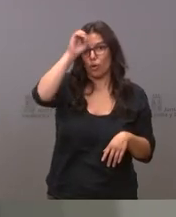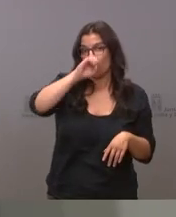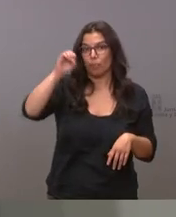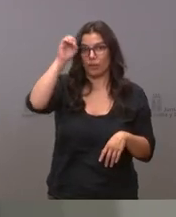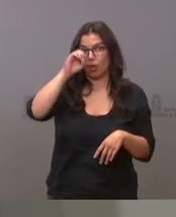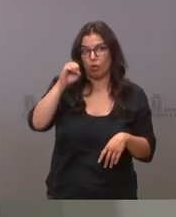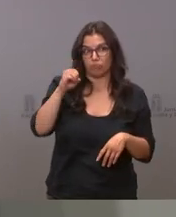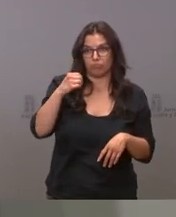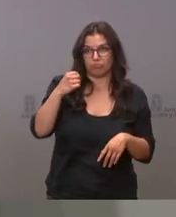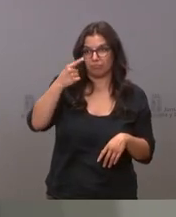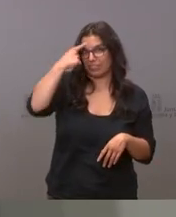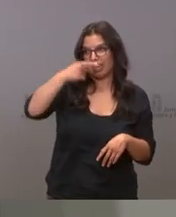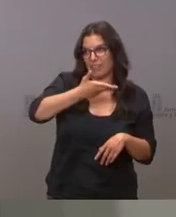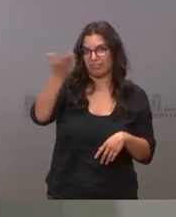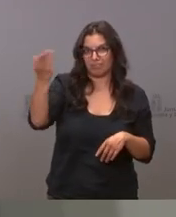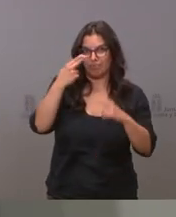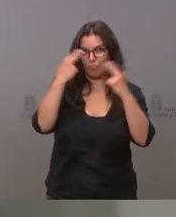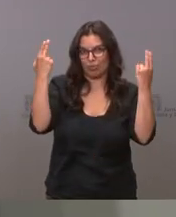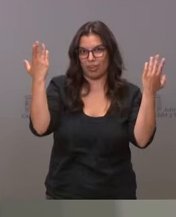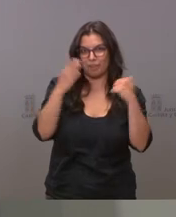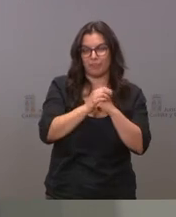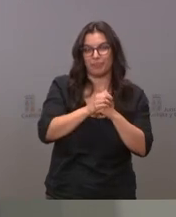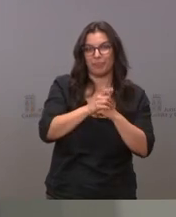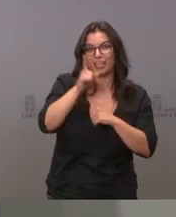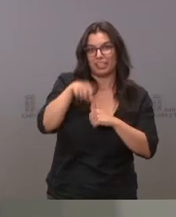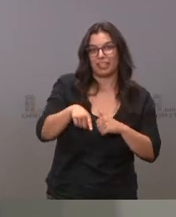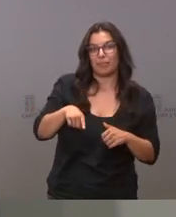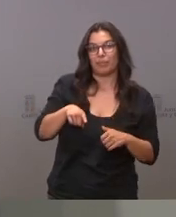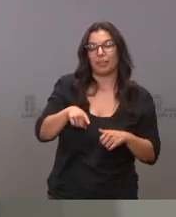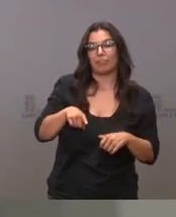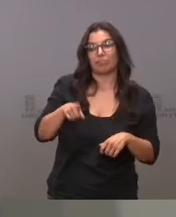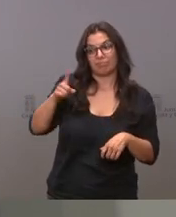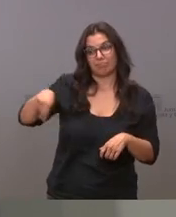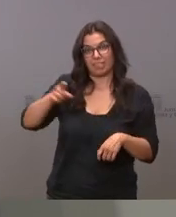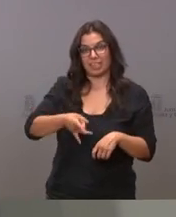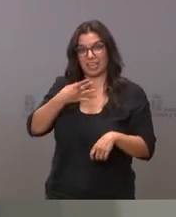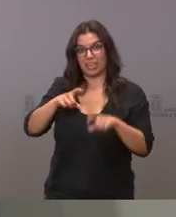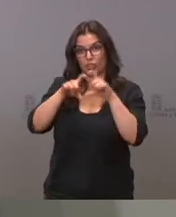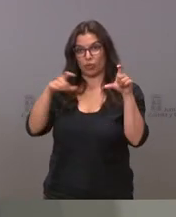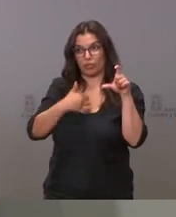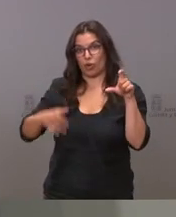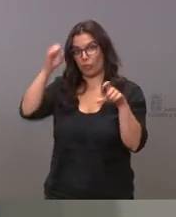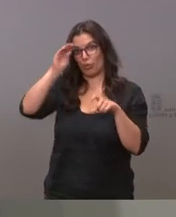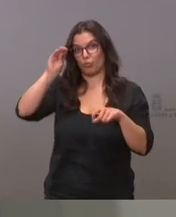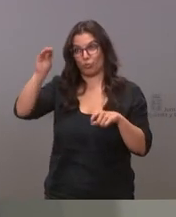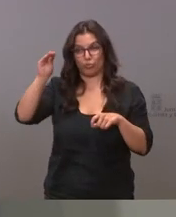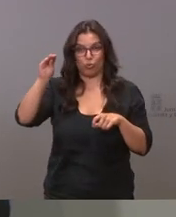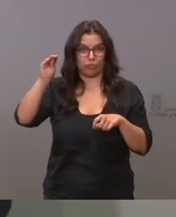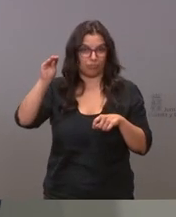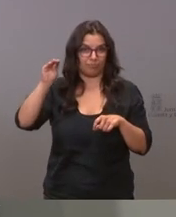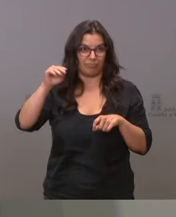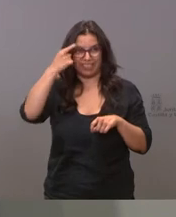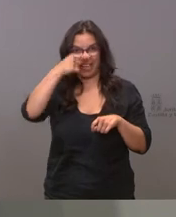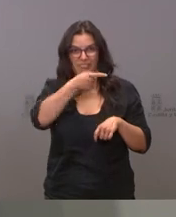conocida y la postura de los agentes del diálogo social también es conocida y lo que está en el acuerdo es